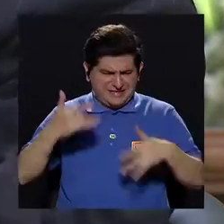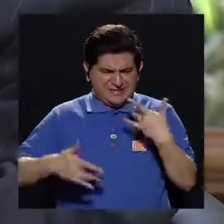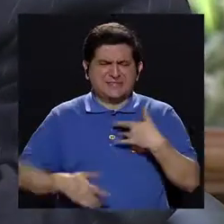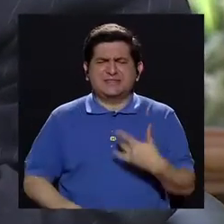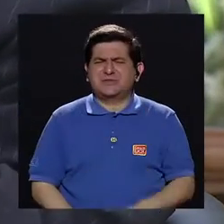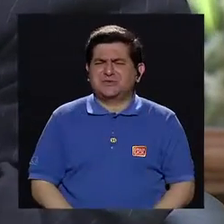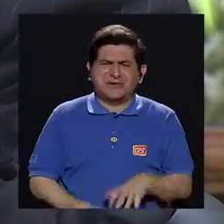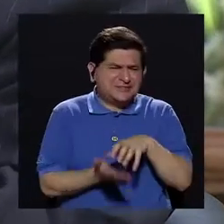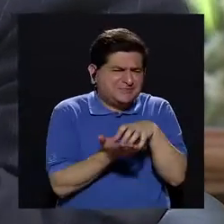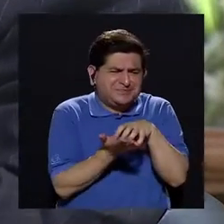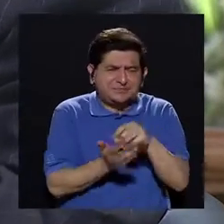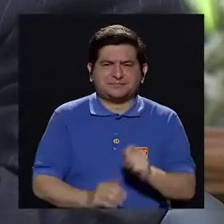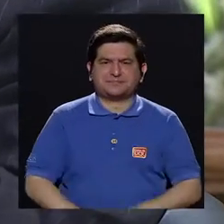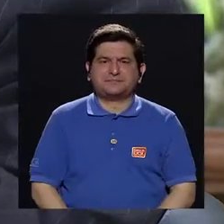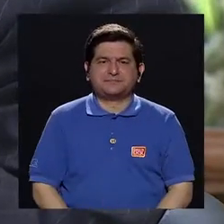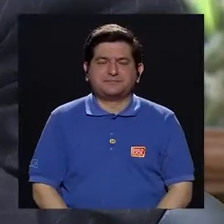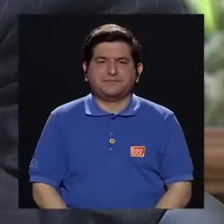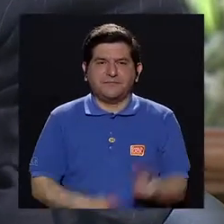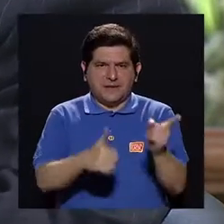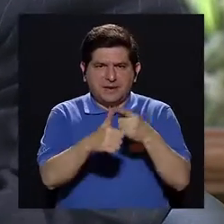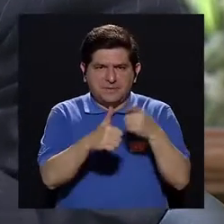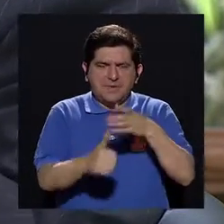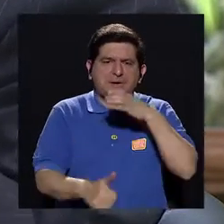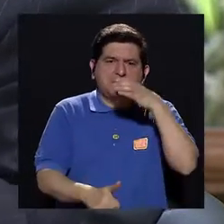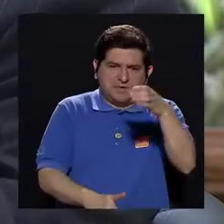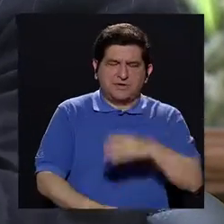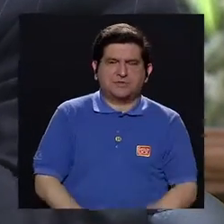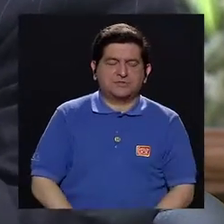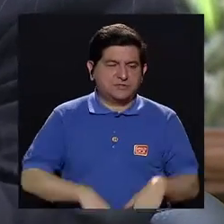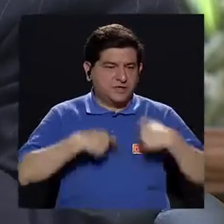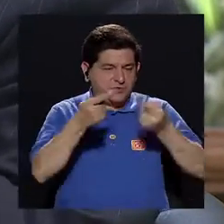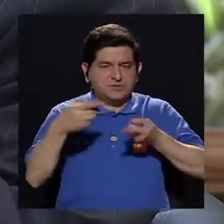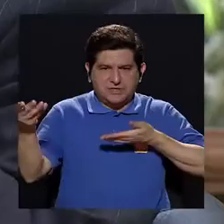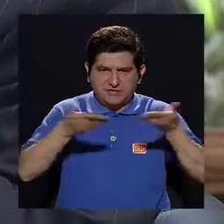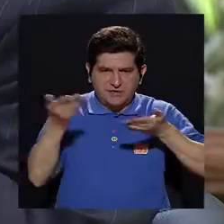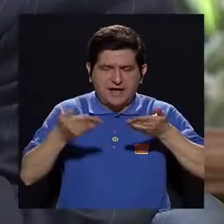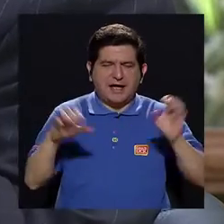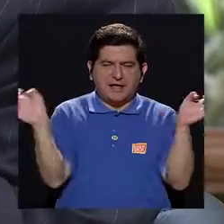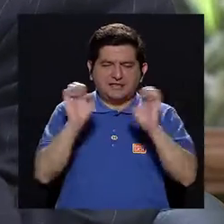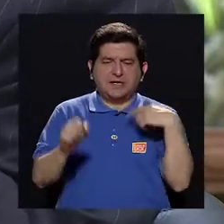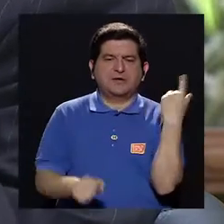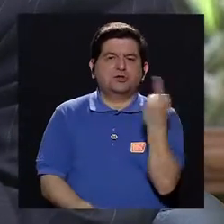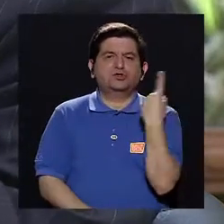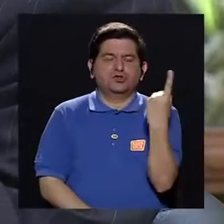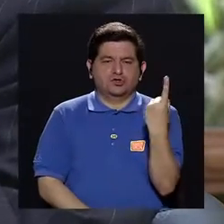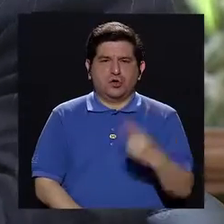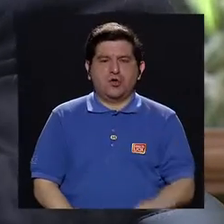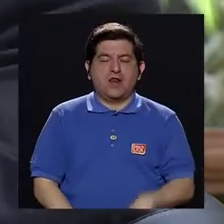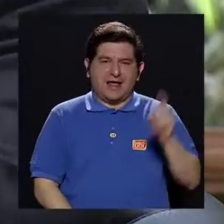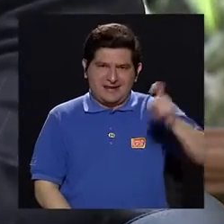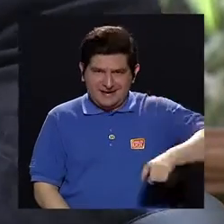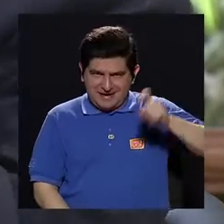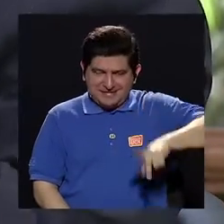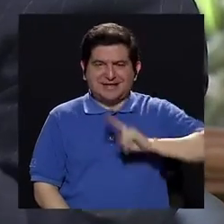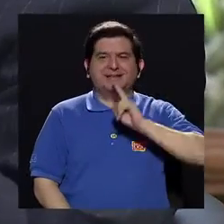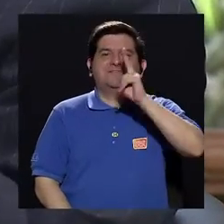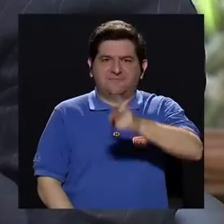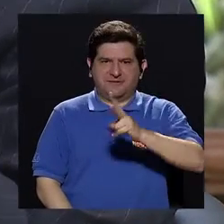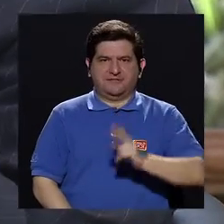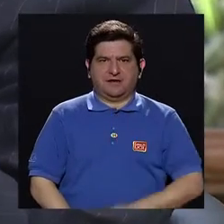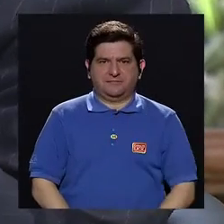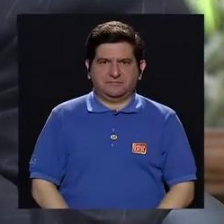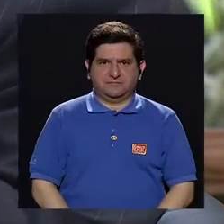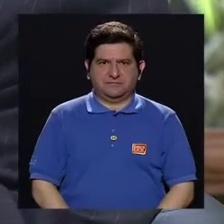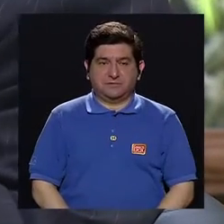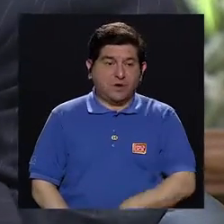son muy inciertos. Entonces, la primera recomendación es ir al servicio de emergencias solamente si se ocupa verdaderamente.